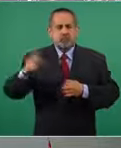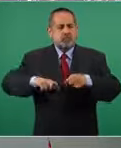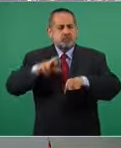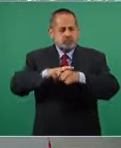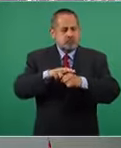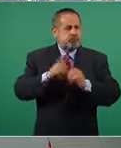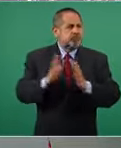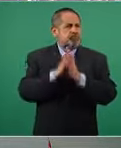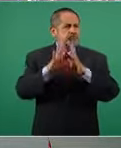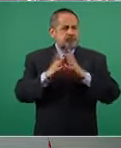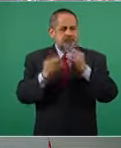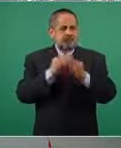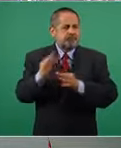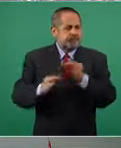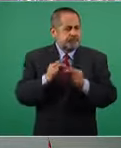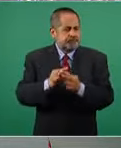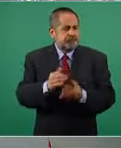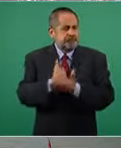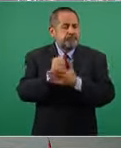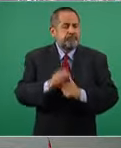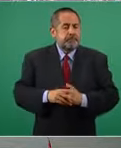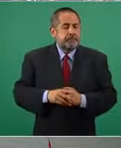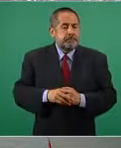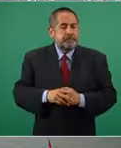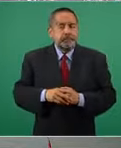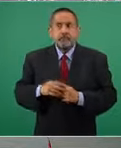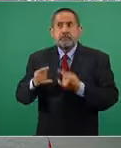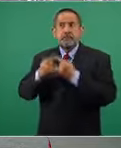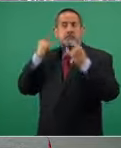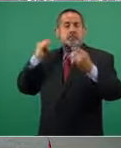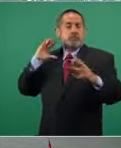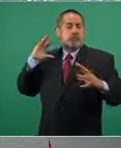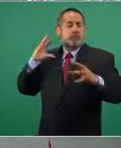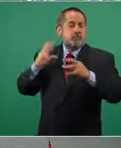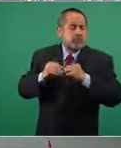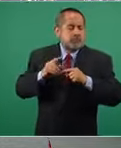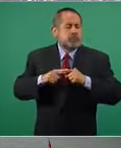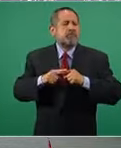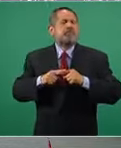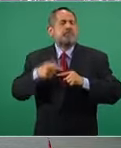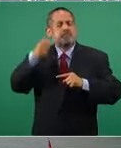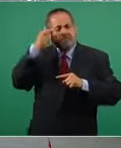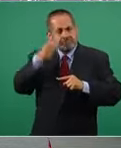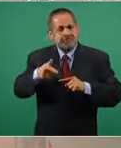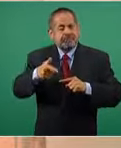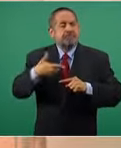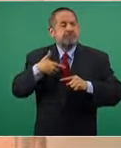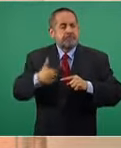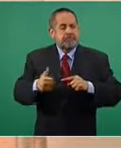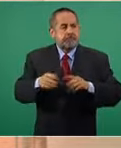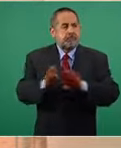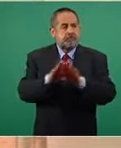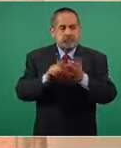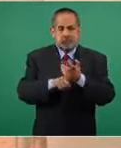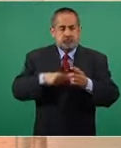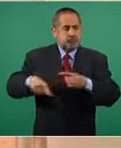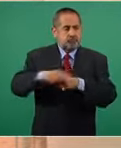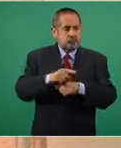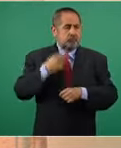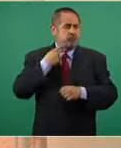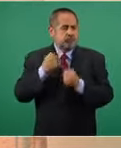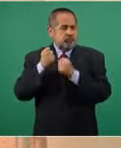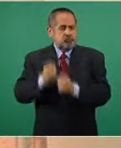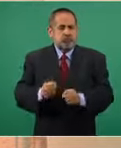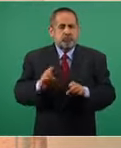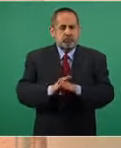La historia nos ha enseñado que la estabilidad política no se consigue en ausencia de